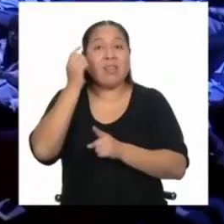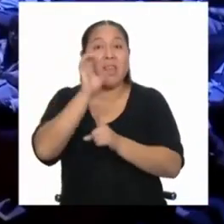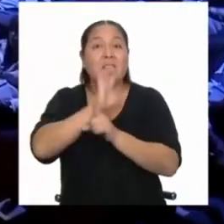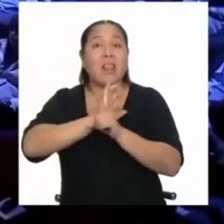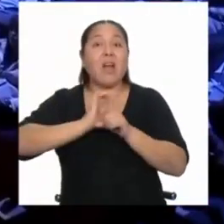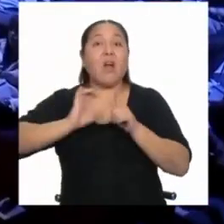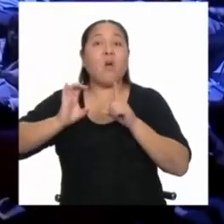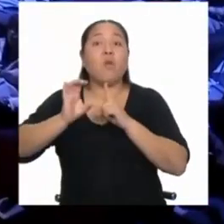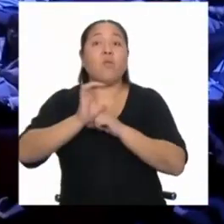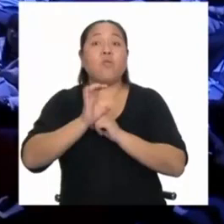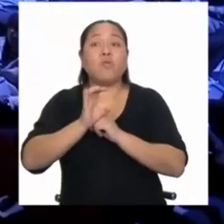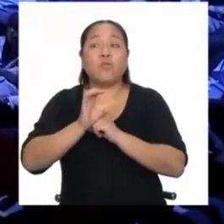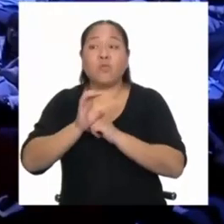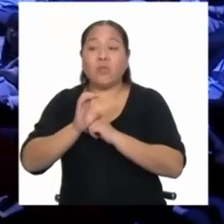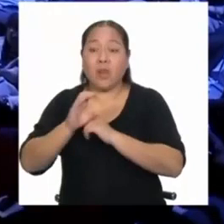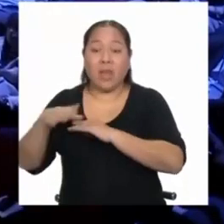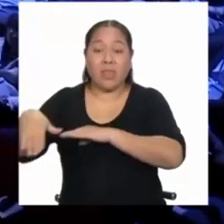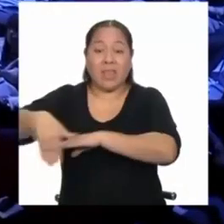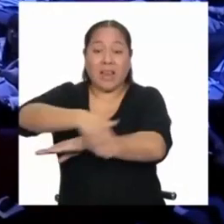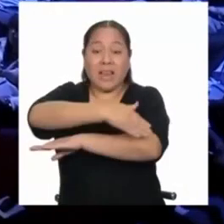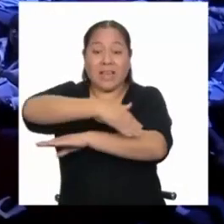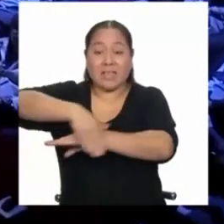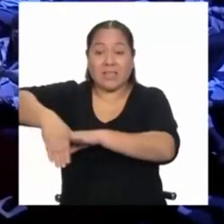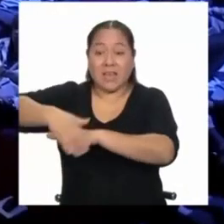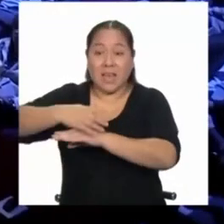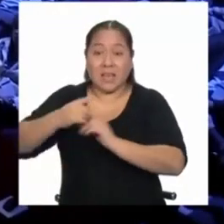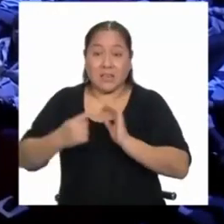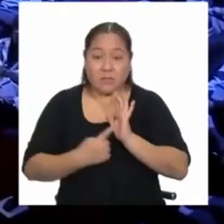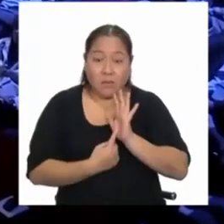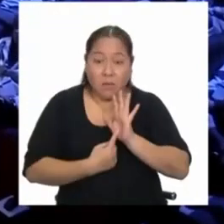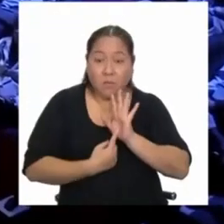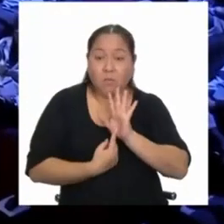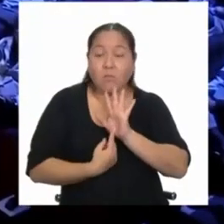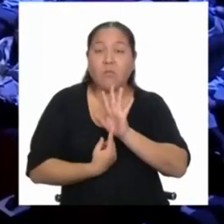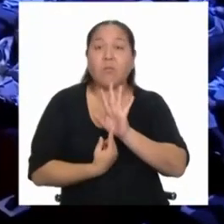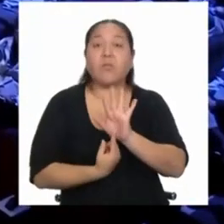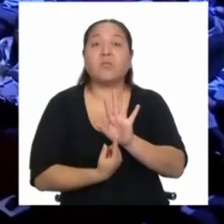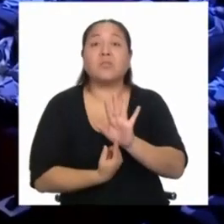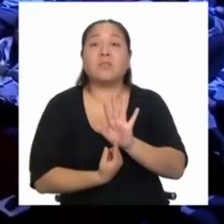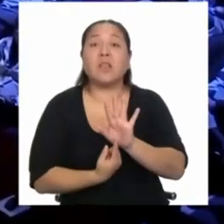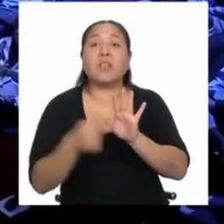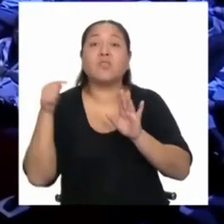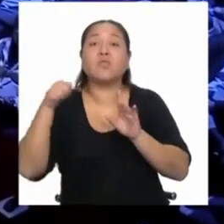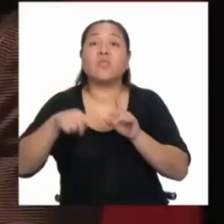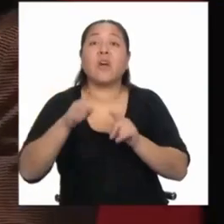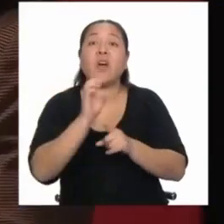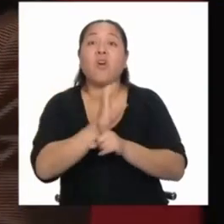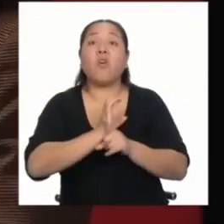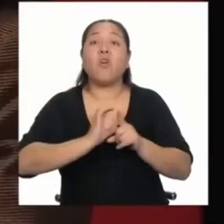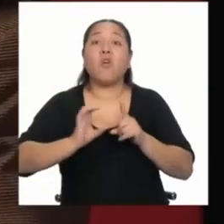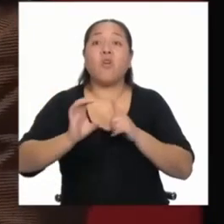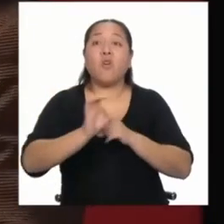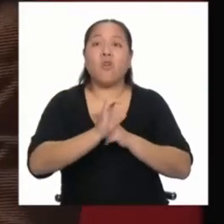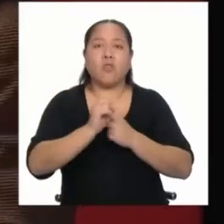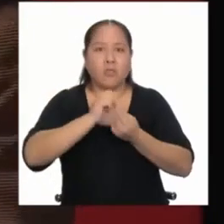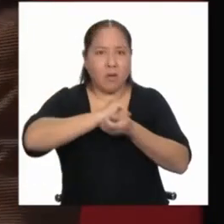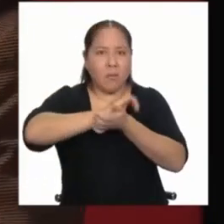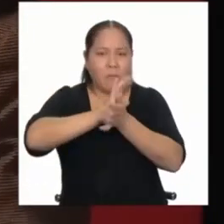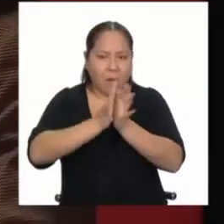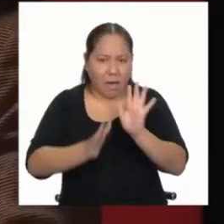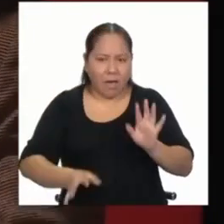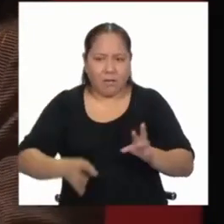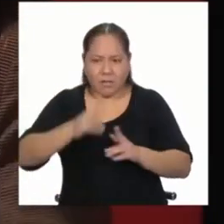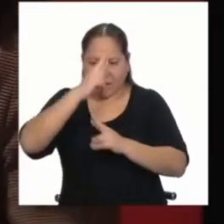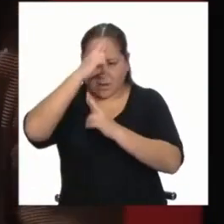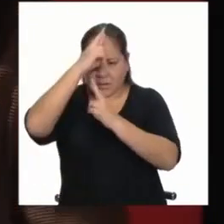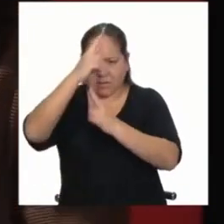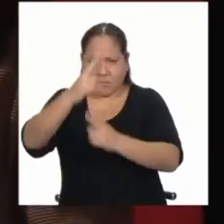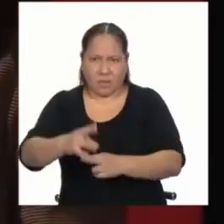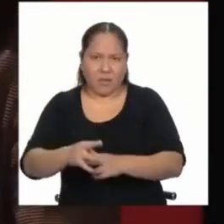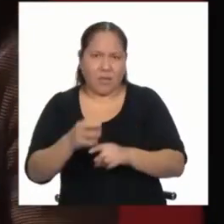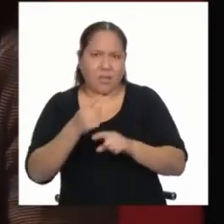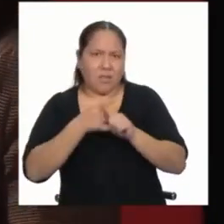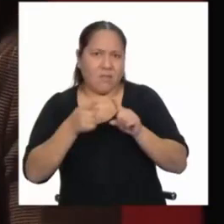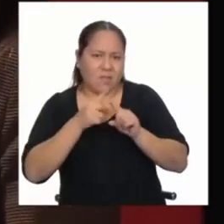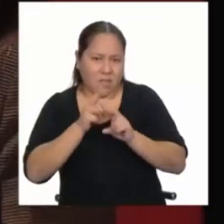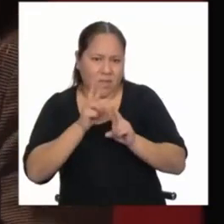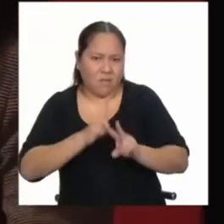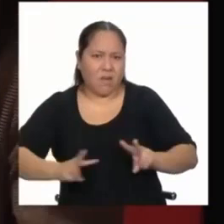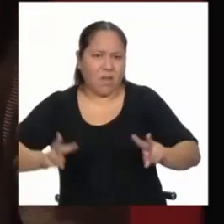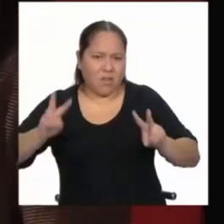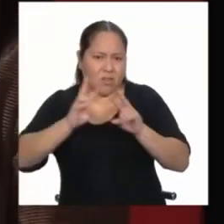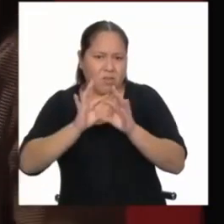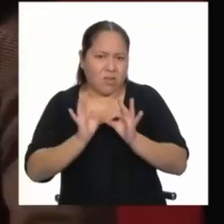de las calles se había traducido en una cultura de paz, de respeto, de una serie de valores